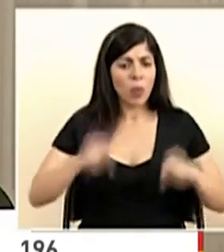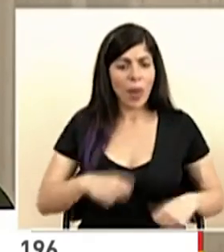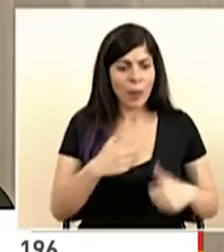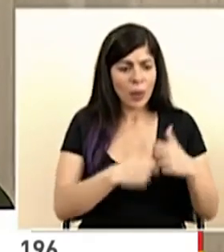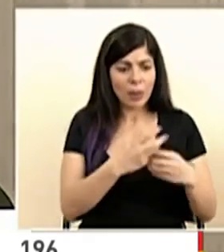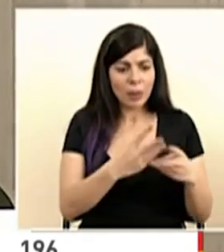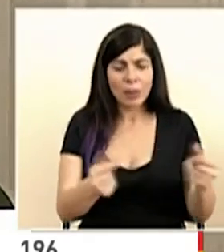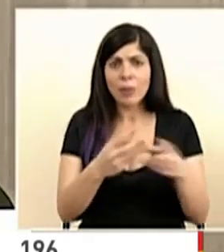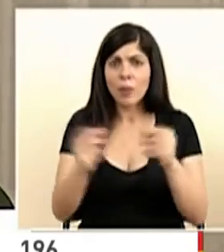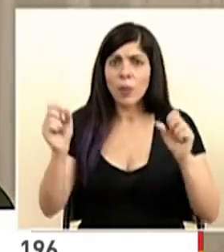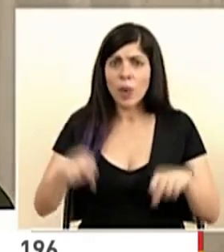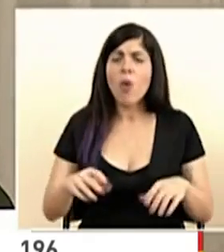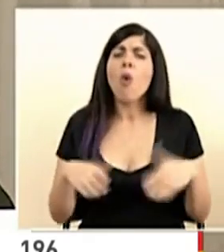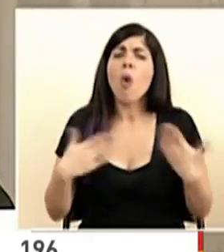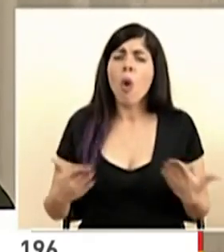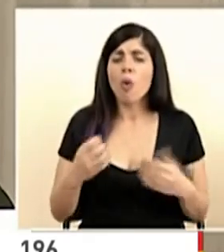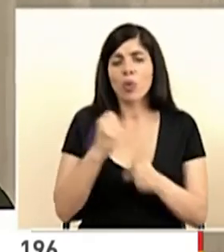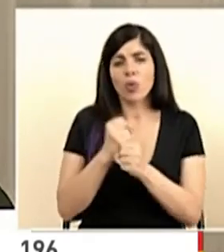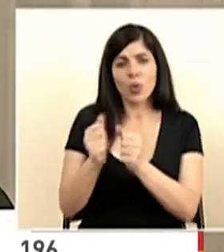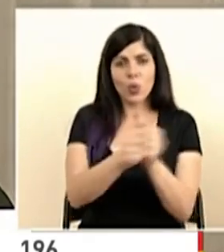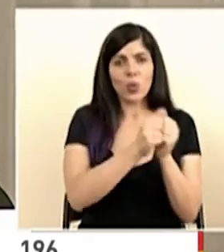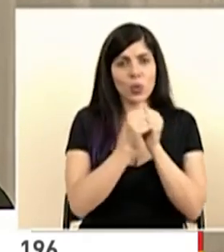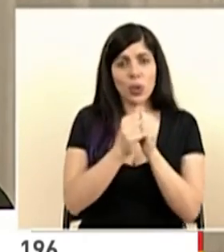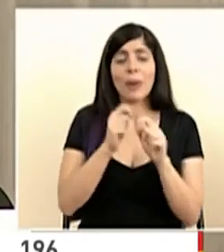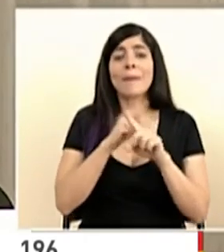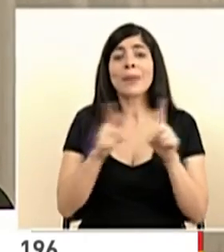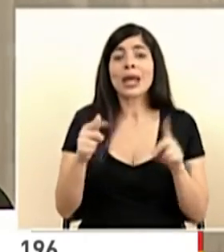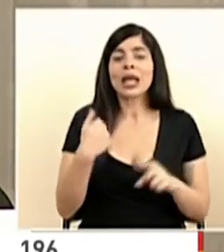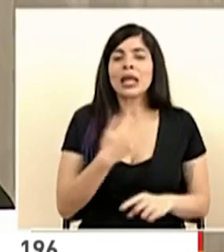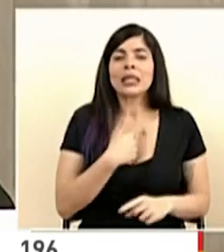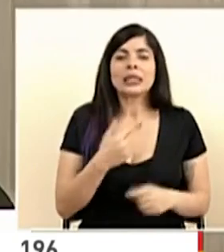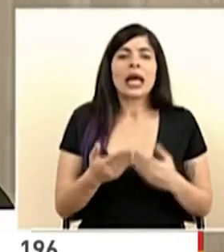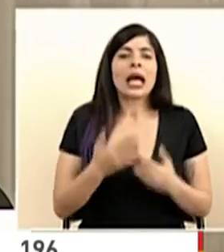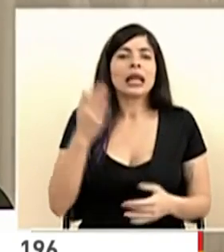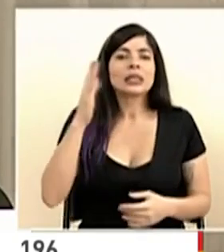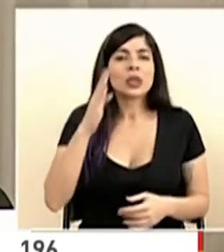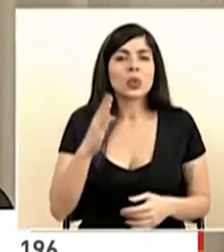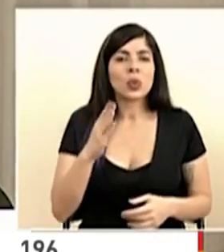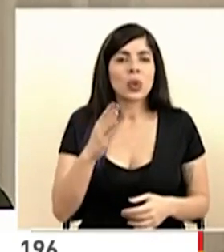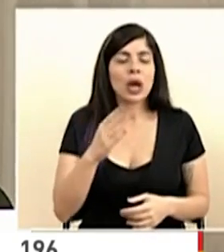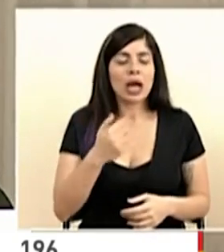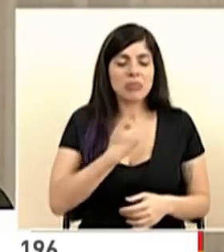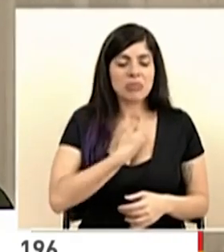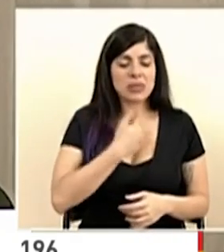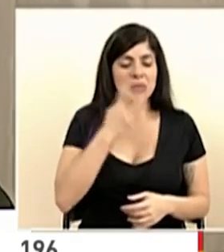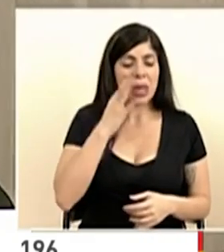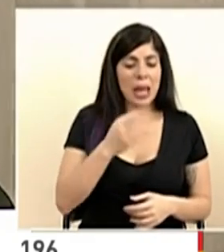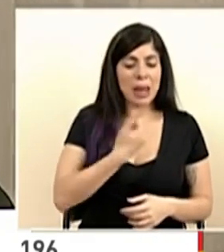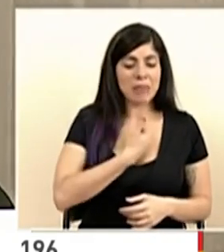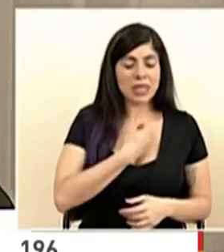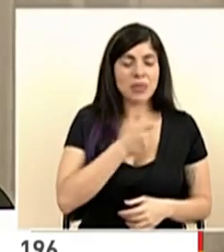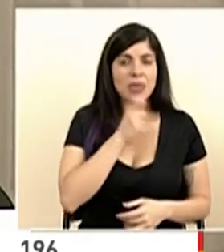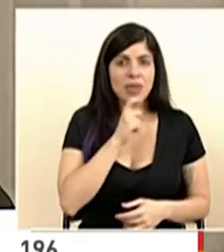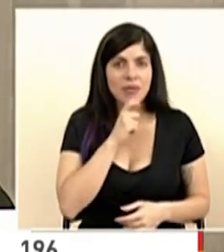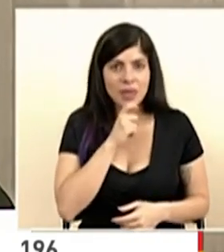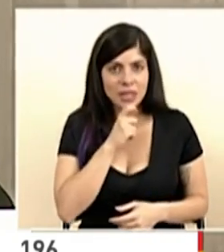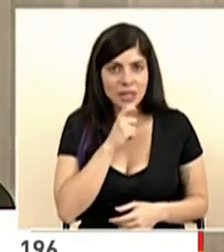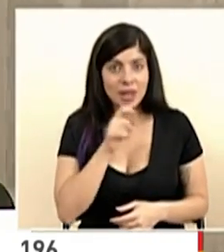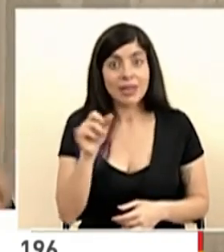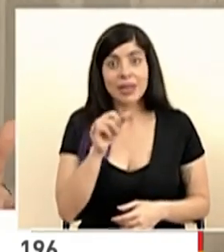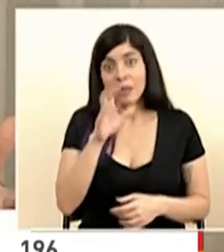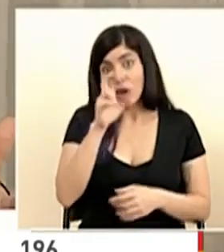cuando trabajamos juntos, pero somos muy propensos a no creer en nosotros mismos y también como